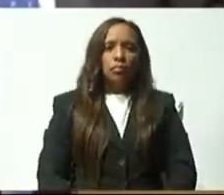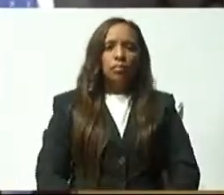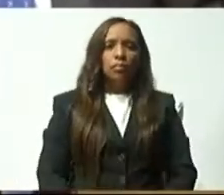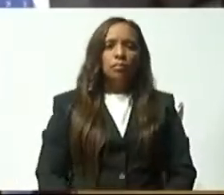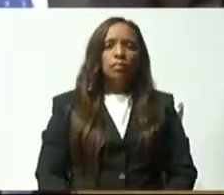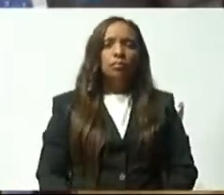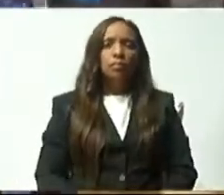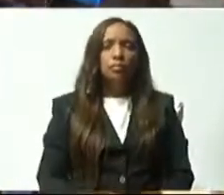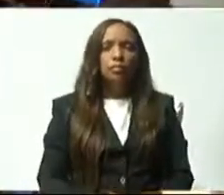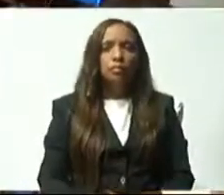entonces,